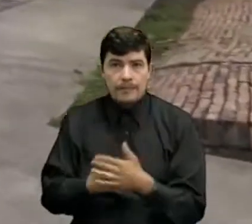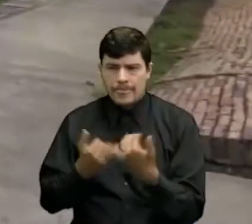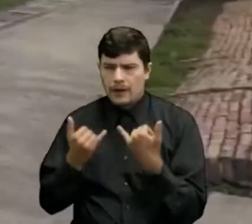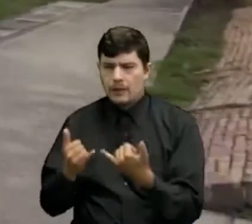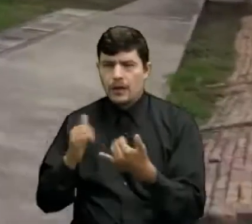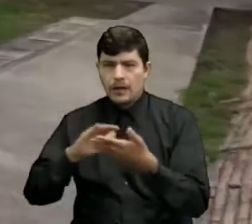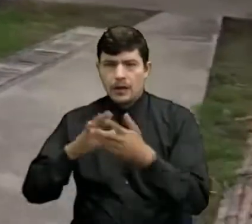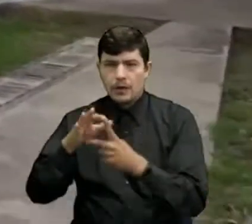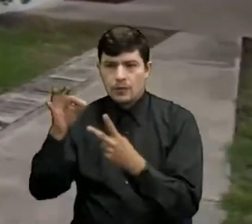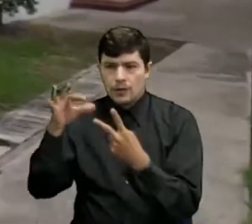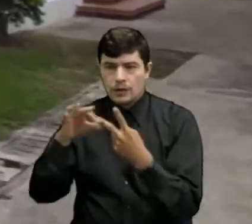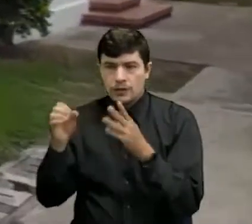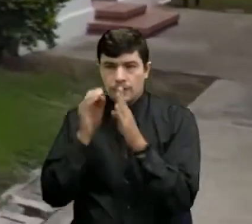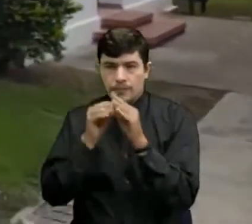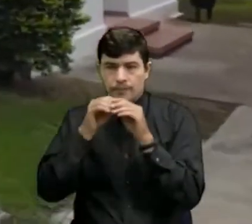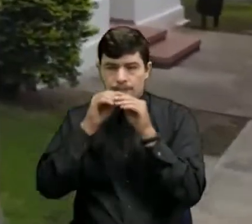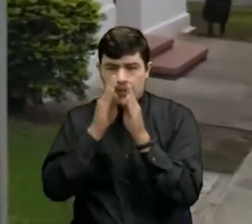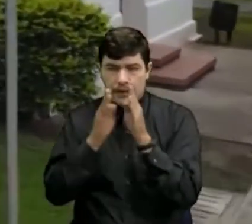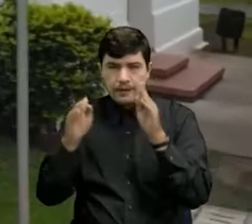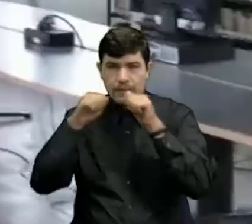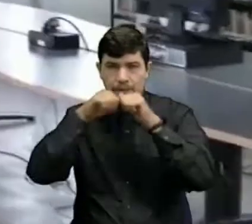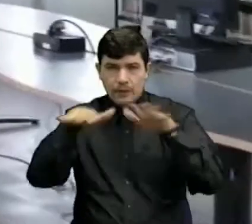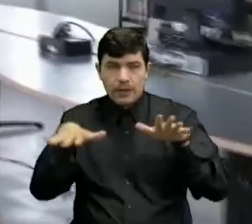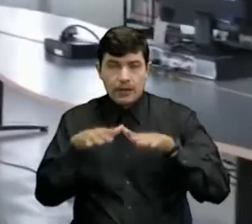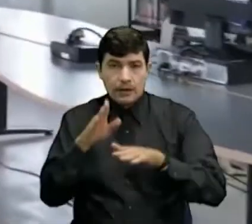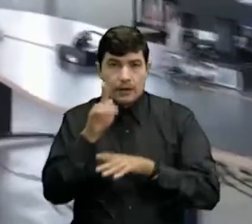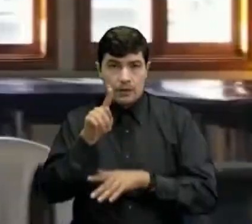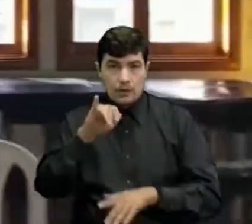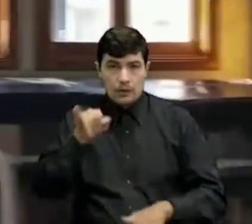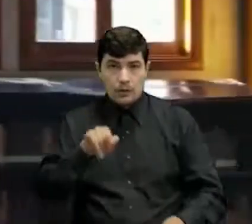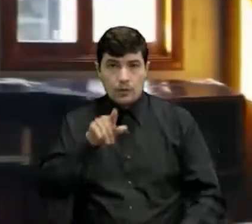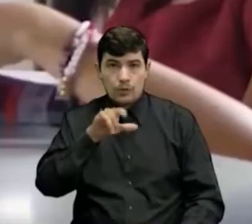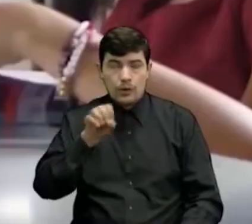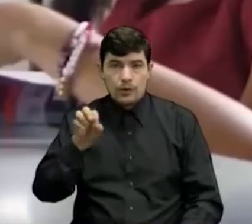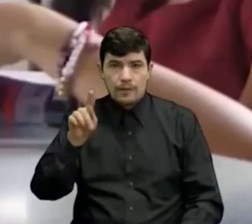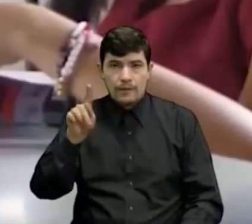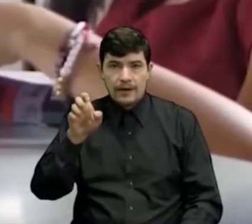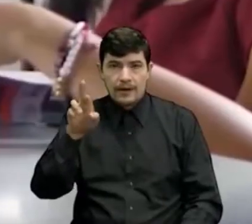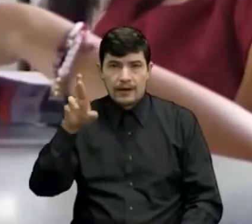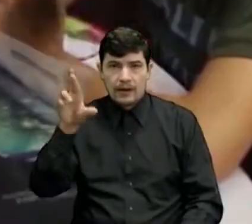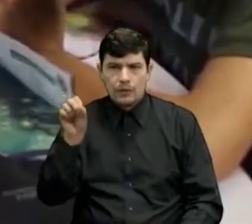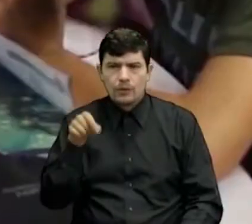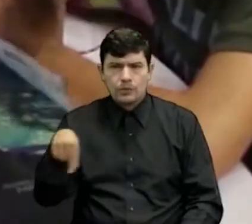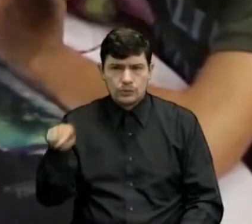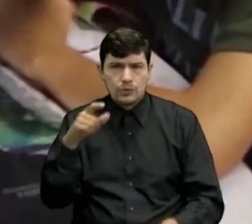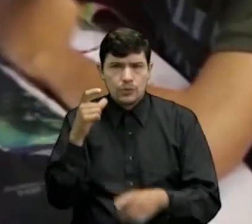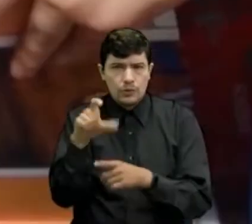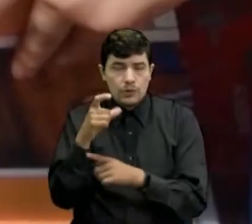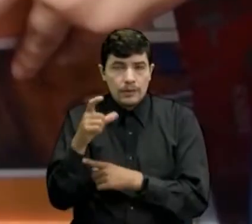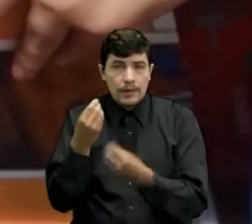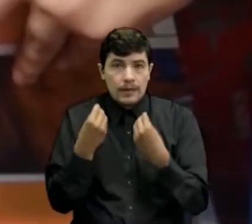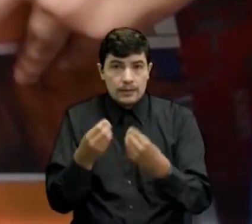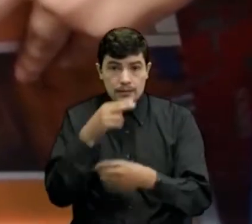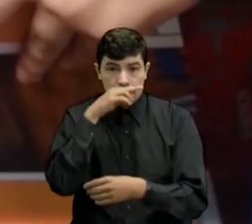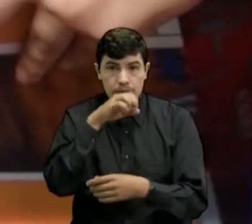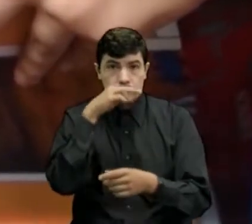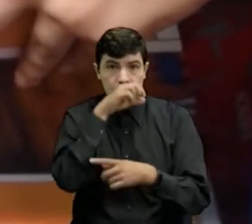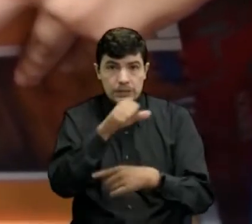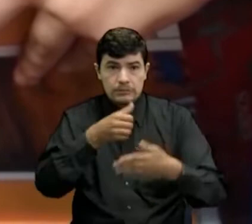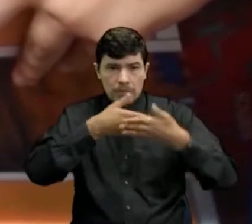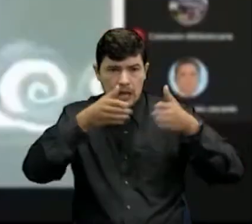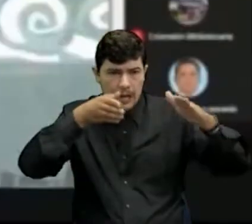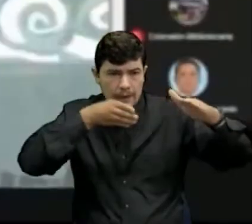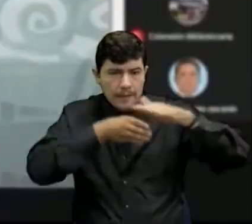Corporación Biblioteca Pública Julio Pérez Ferrero de Cúcuta continúa abriendo las puertas para que niños y jóvenes aprendan y se enamoren de la